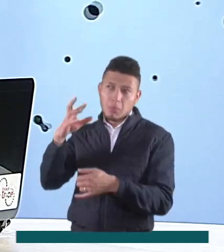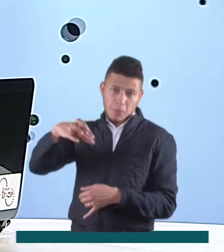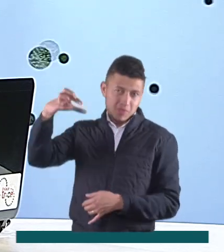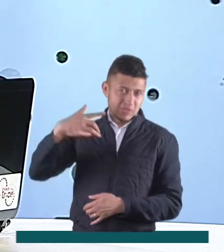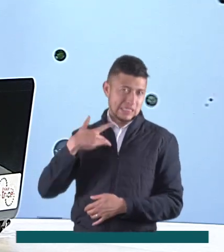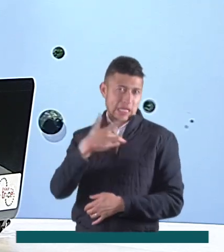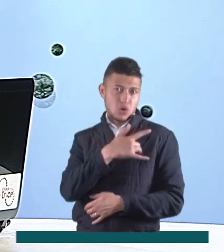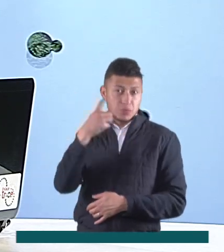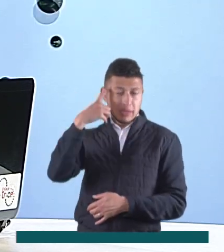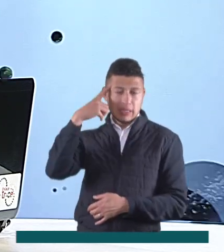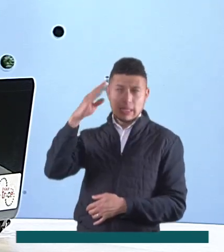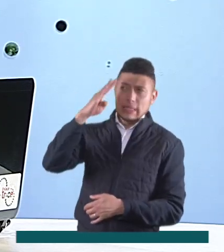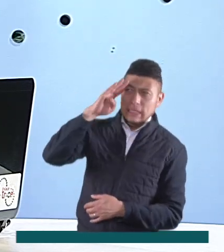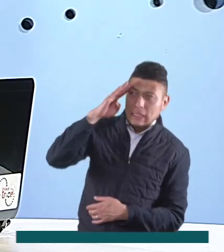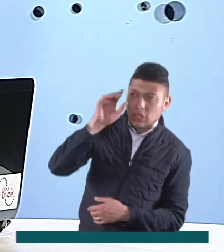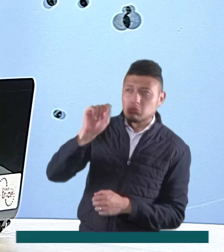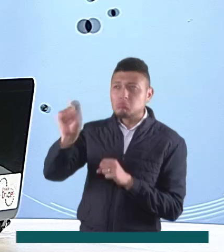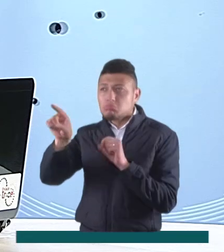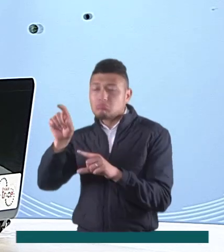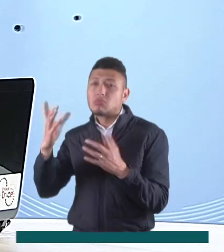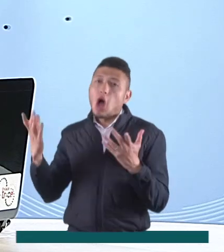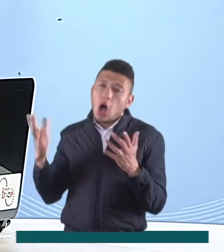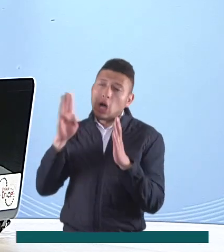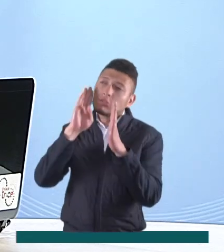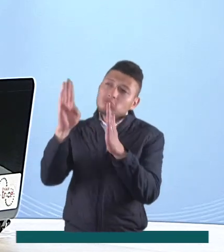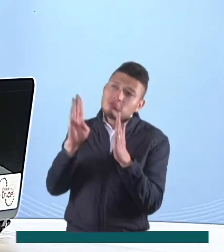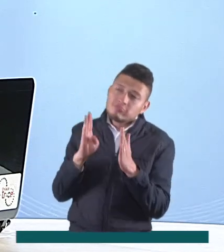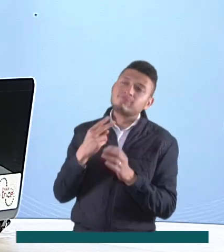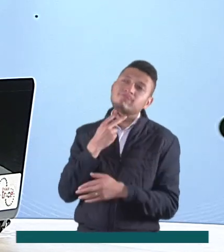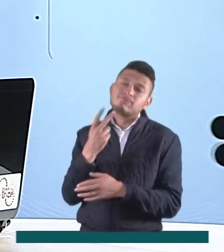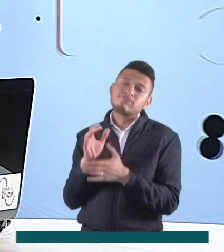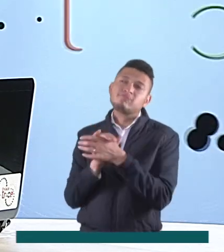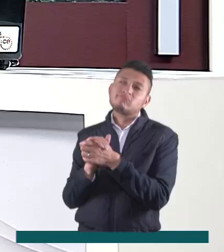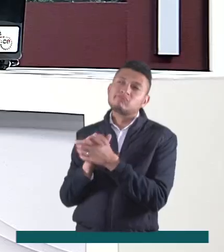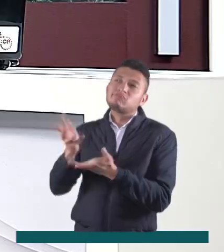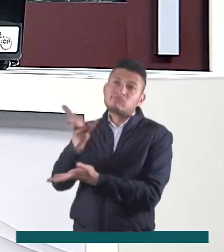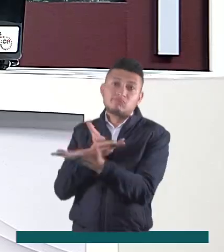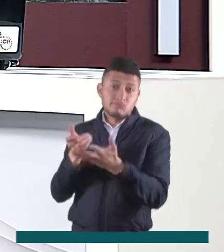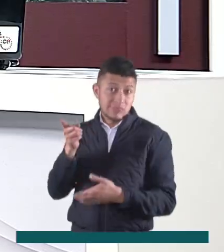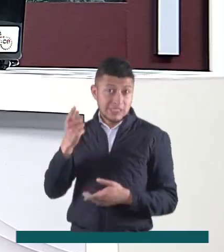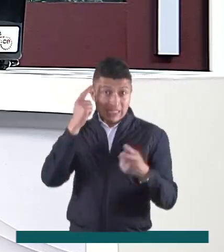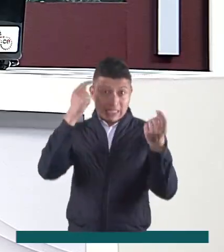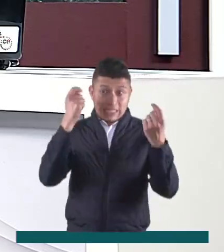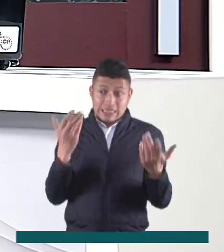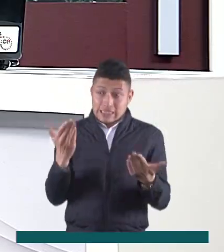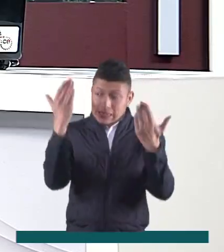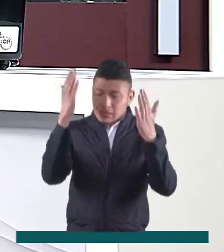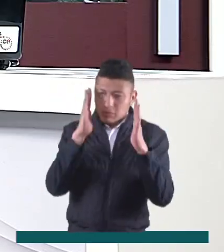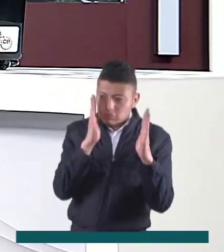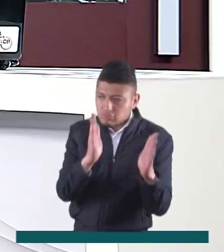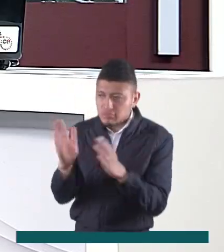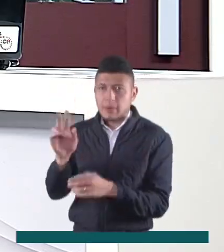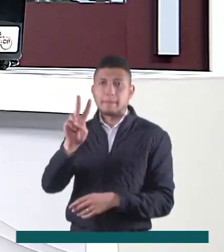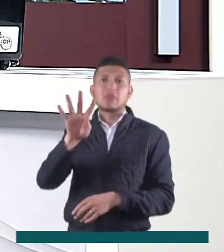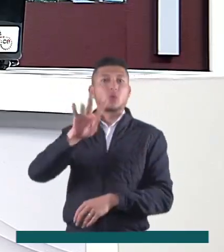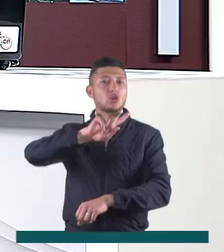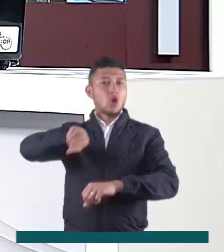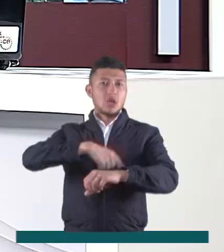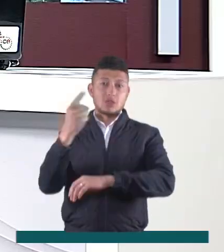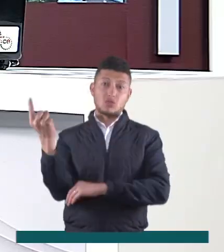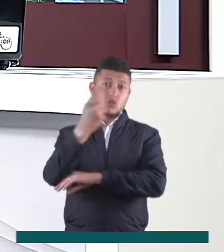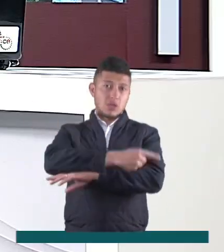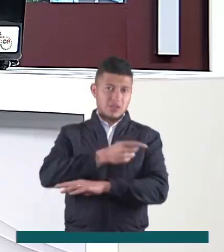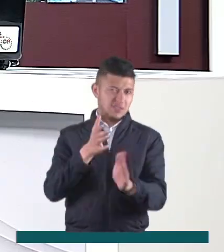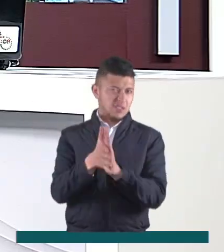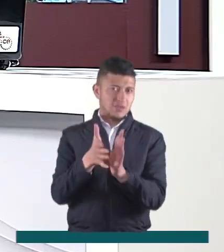mental para consultarles sus inquietudes o simplemente para escuchar una voz amiga. Esta estrategia presta atención las 24 horas